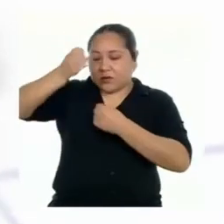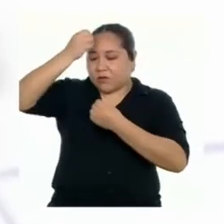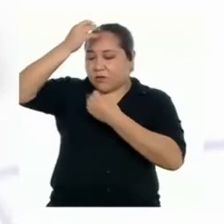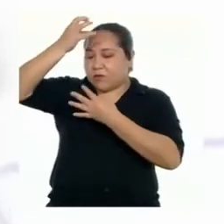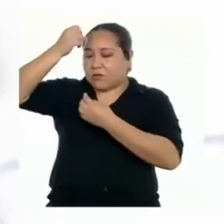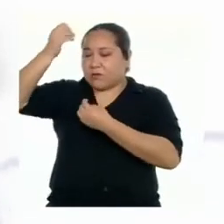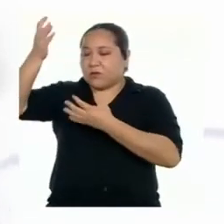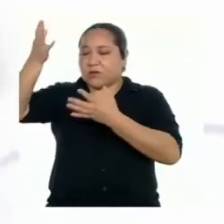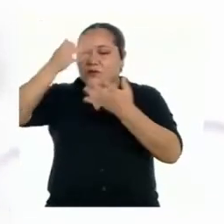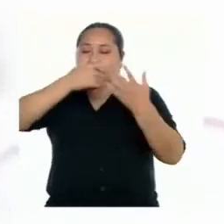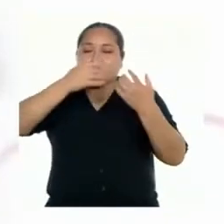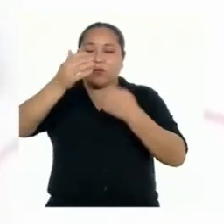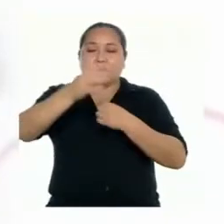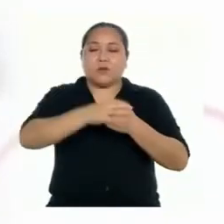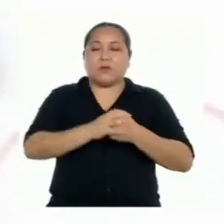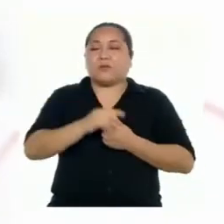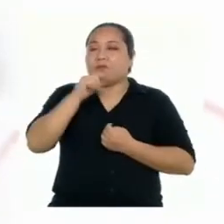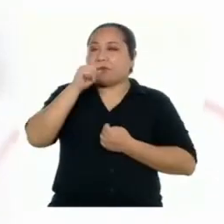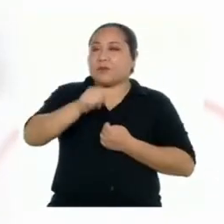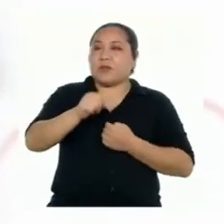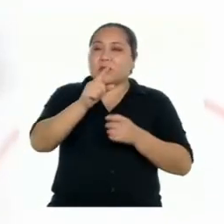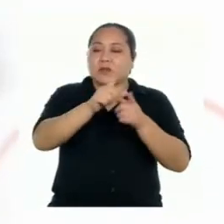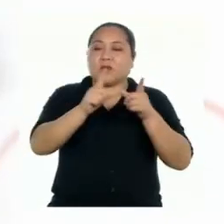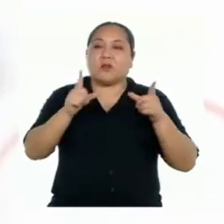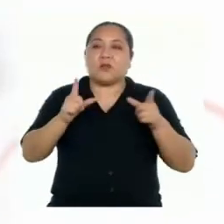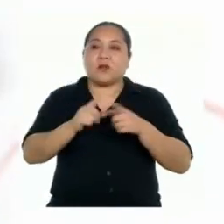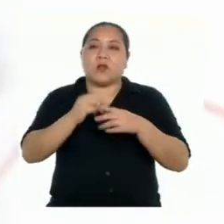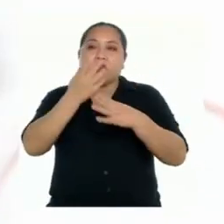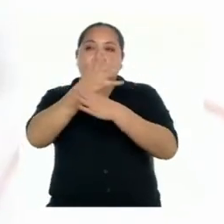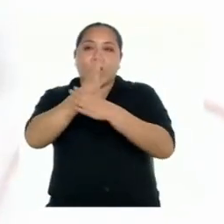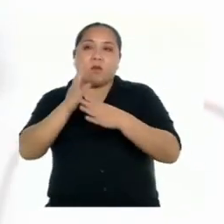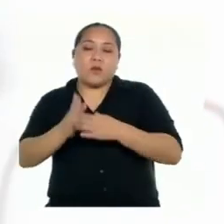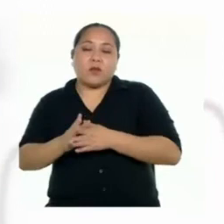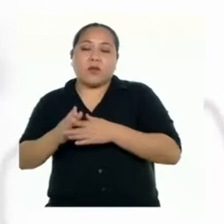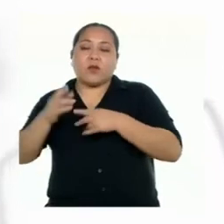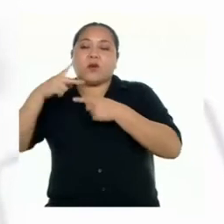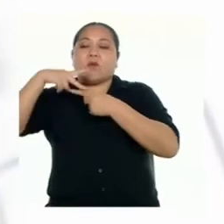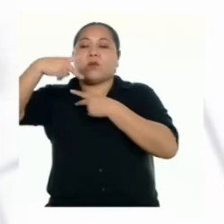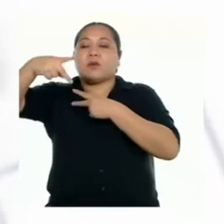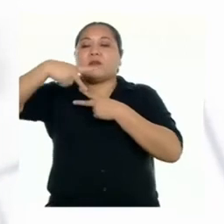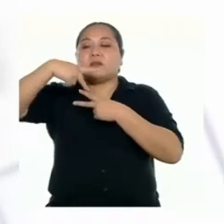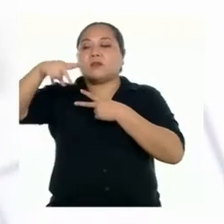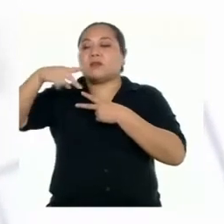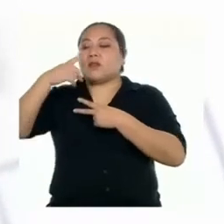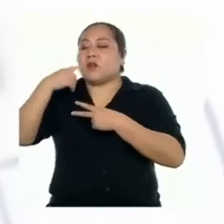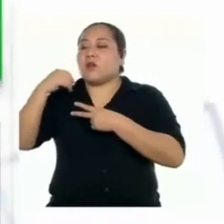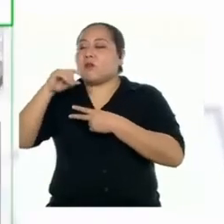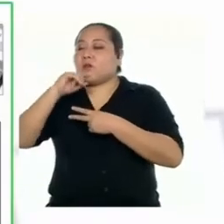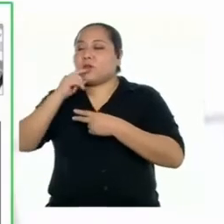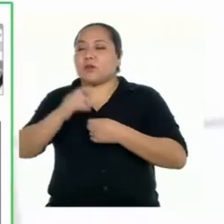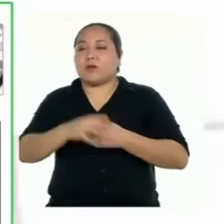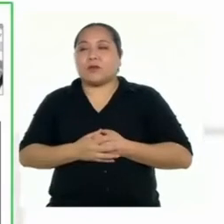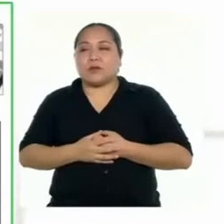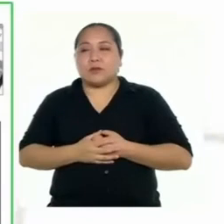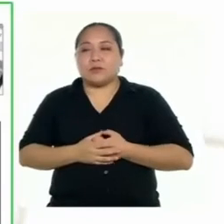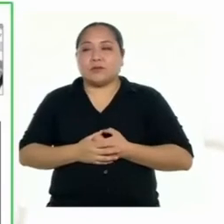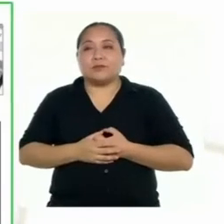sobre la situación de la cuenca de tu localidad y compártela con tus vecinos y vecinas.